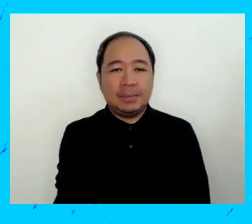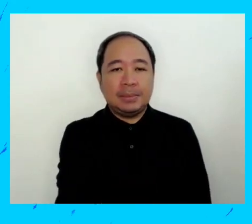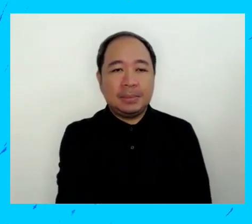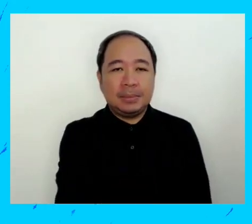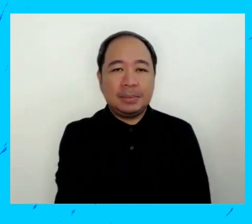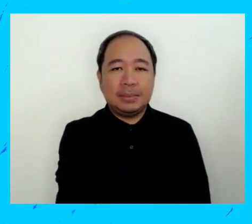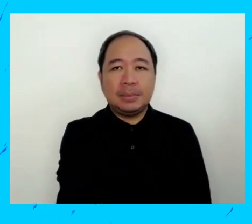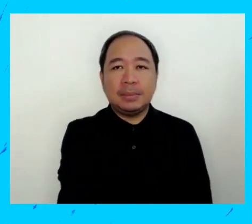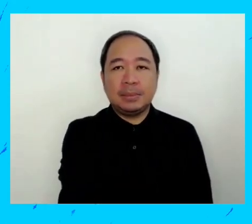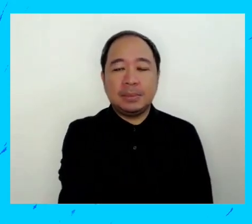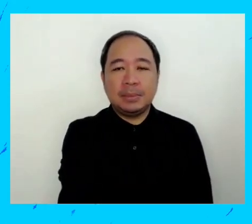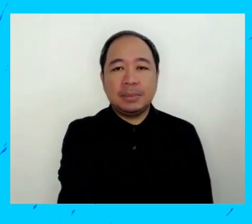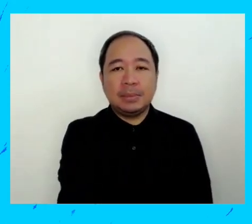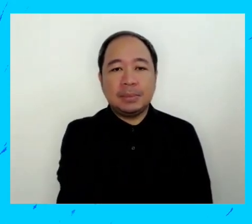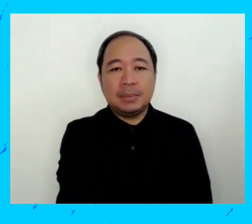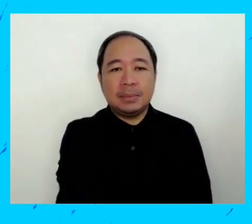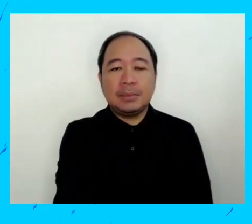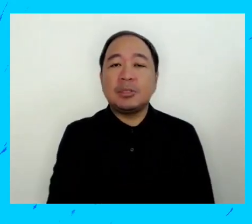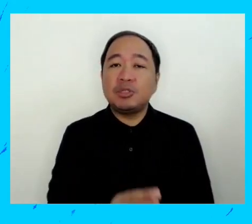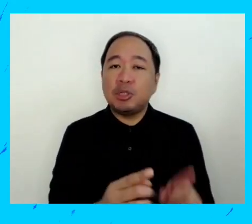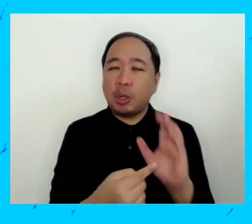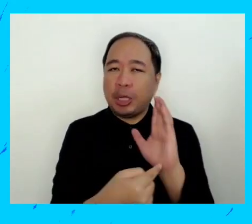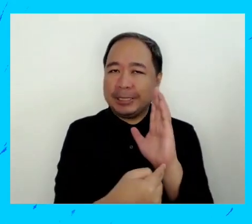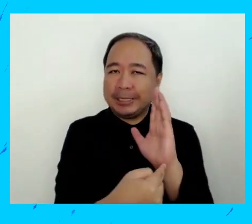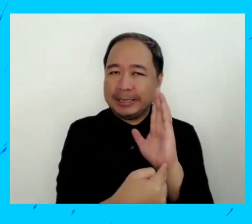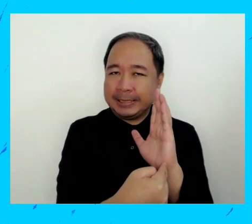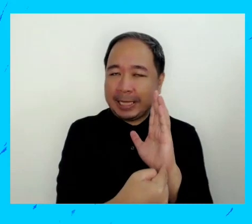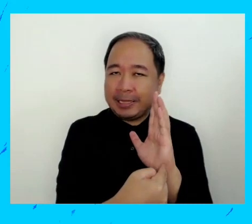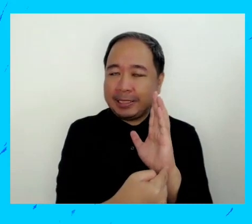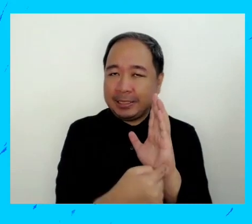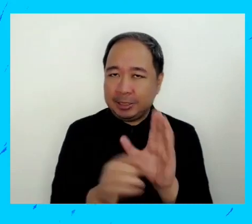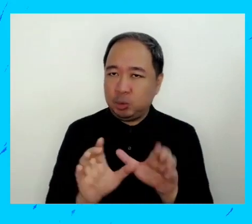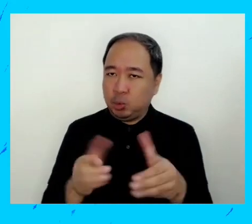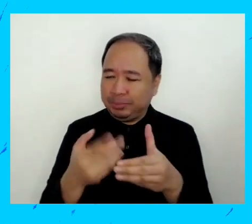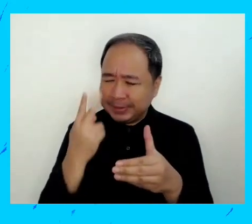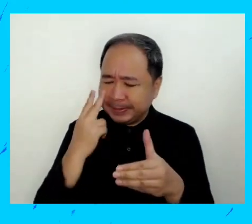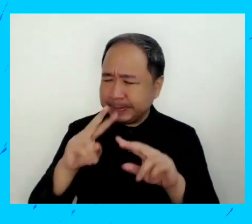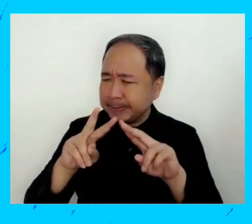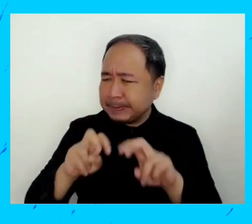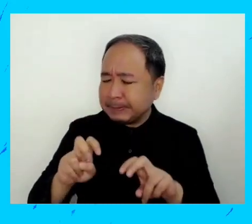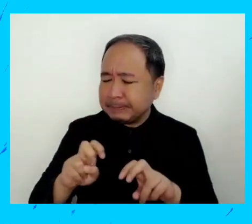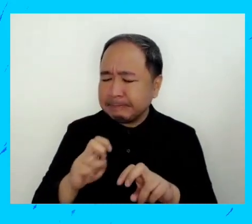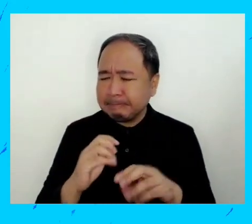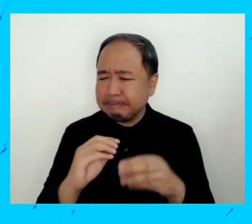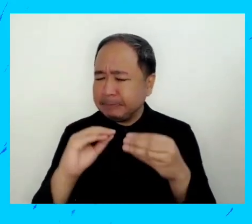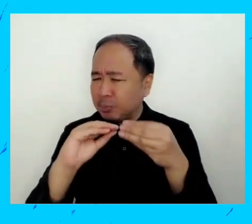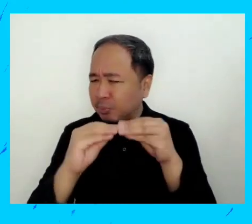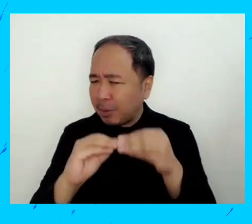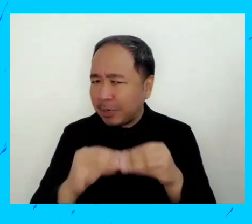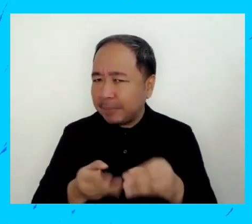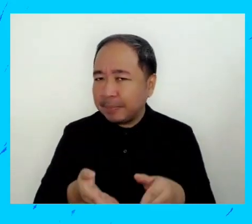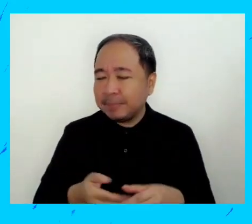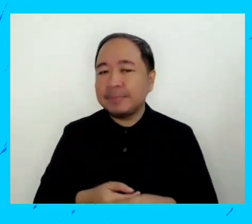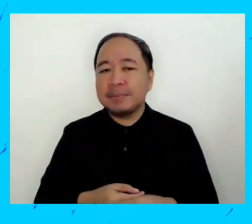Nosotros vamos a ver que